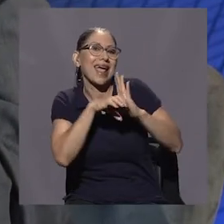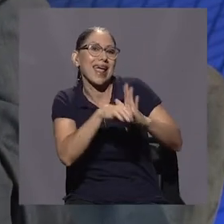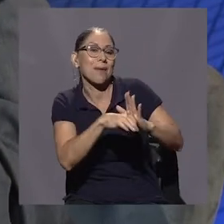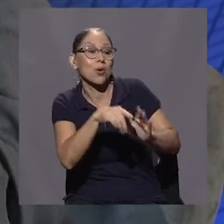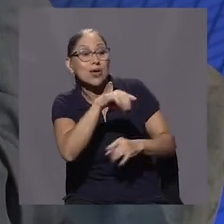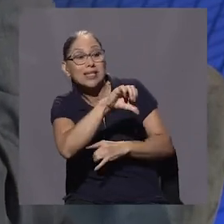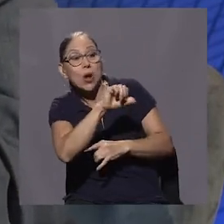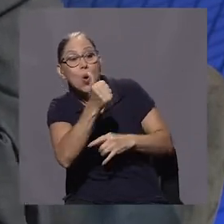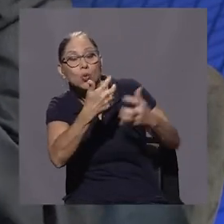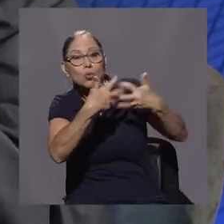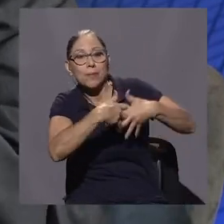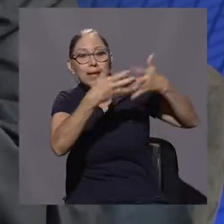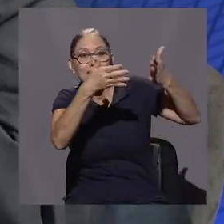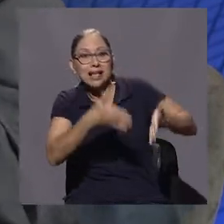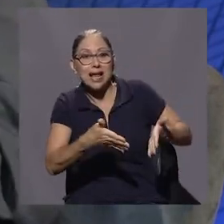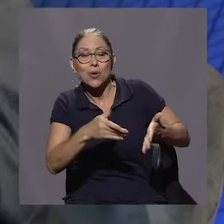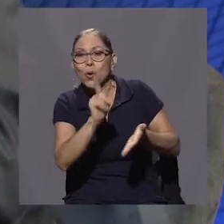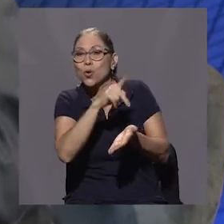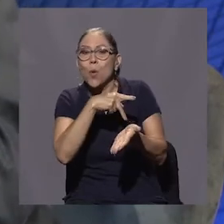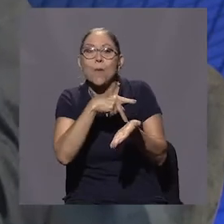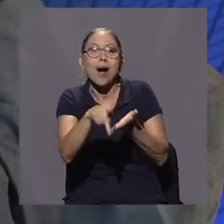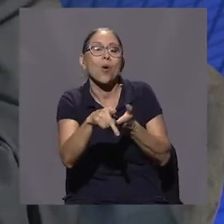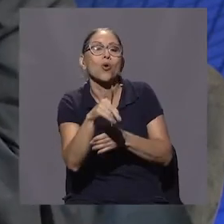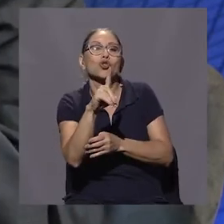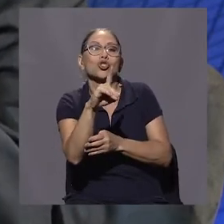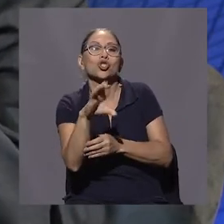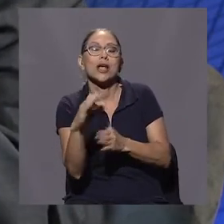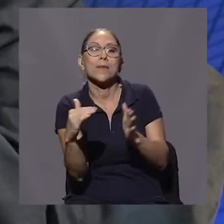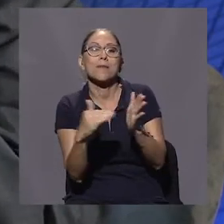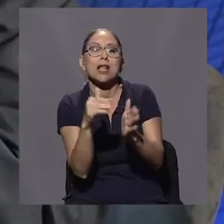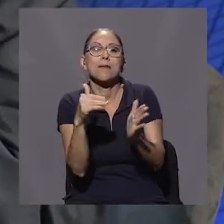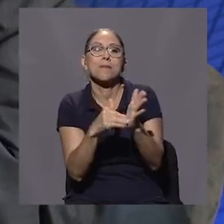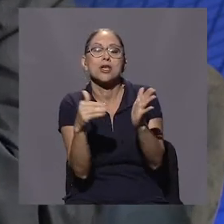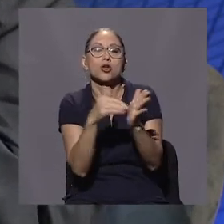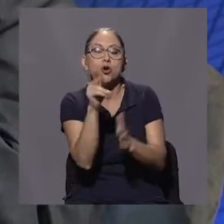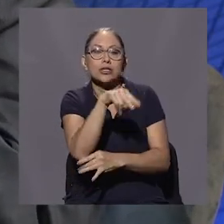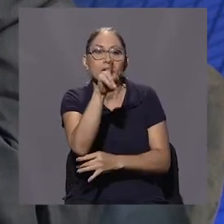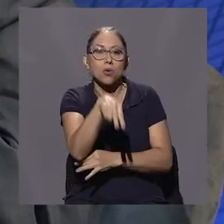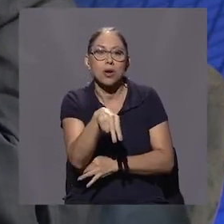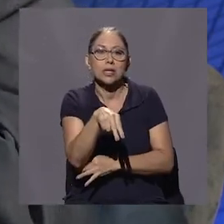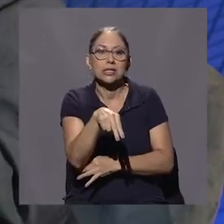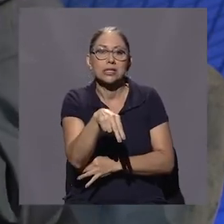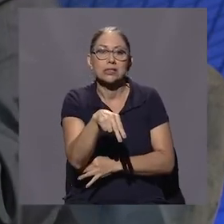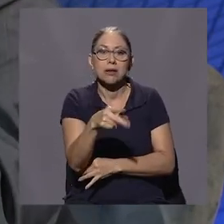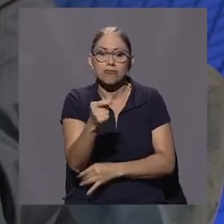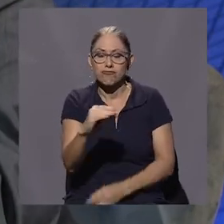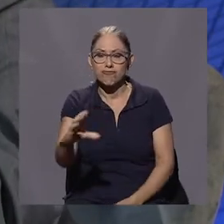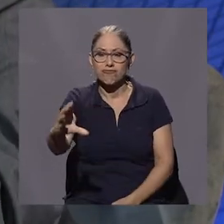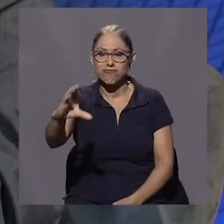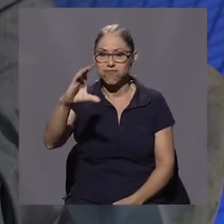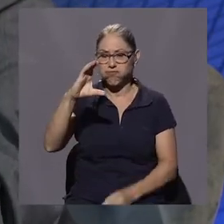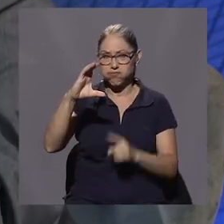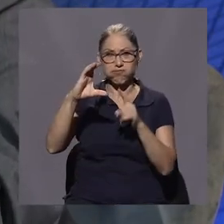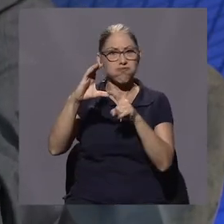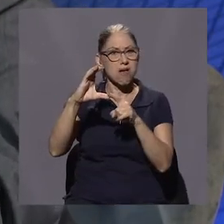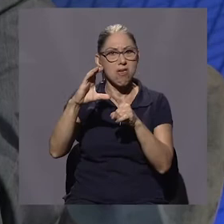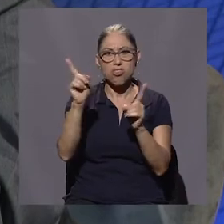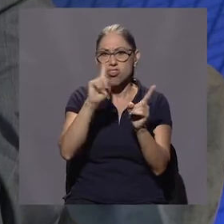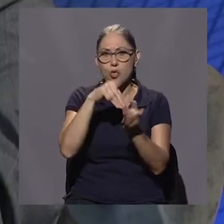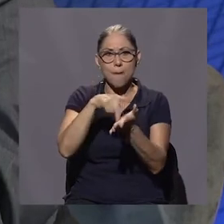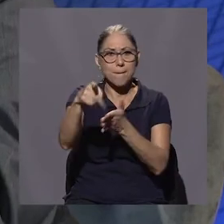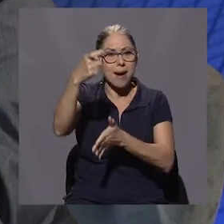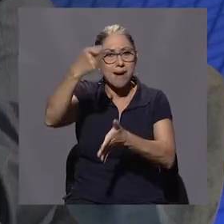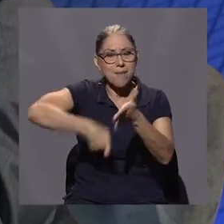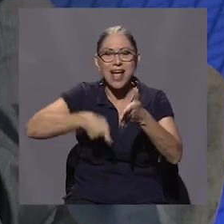50 mil, 100 mil, 200 mil millones. Y ese es el gran problema que tiene el país.